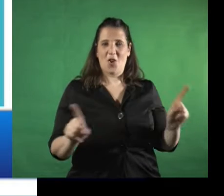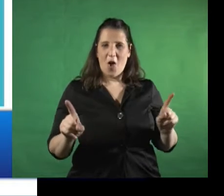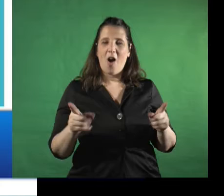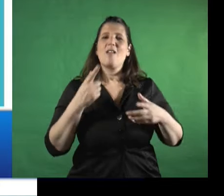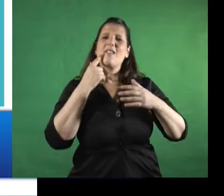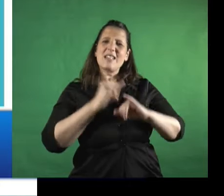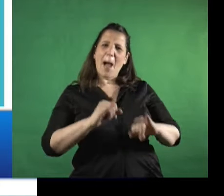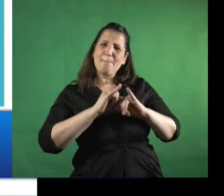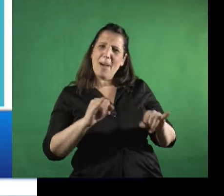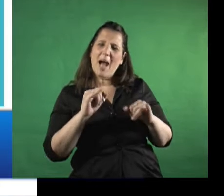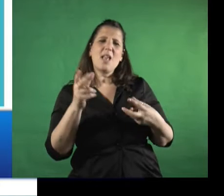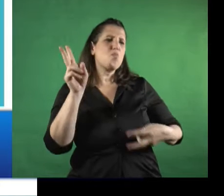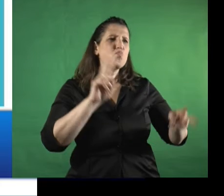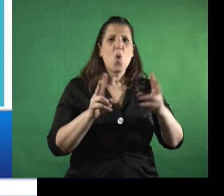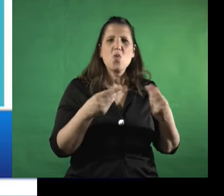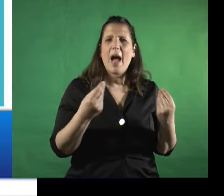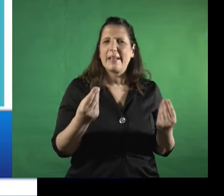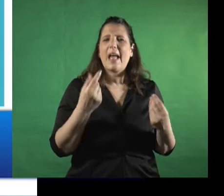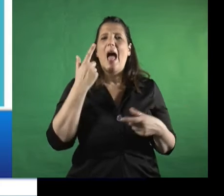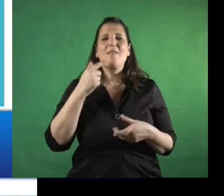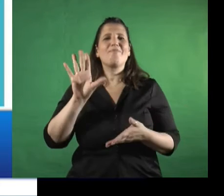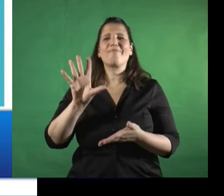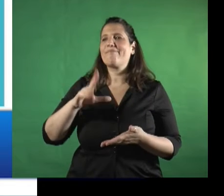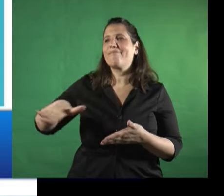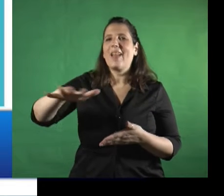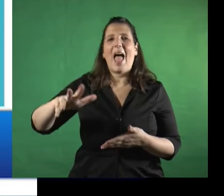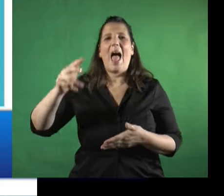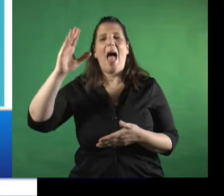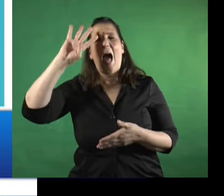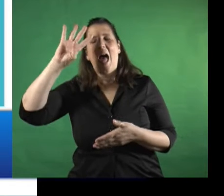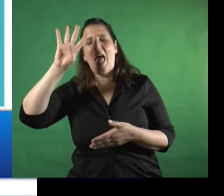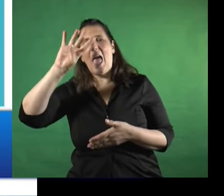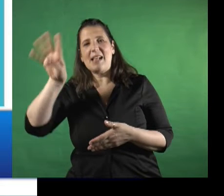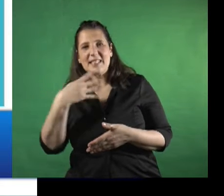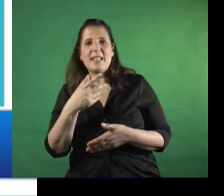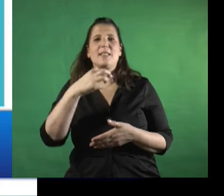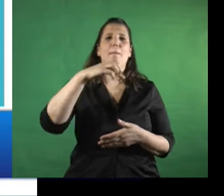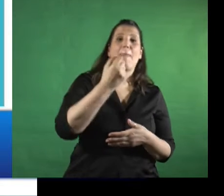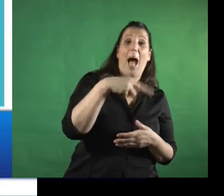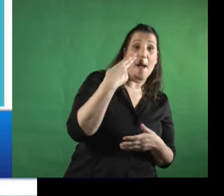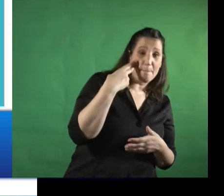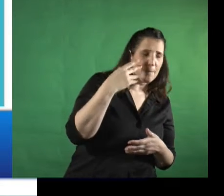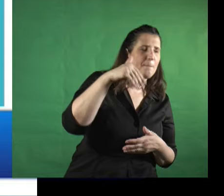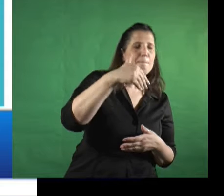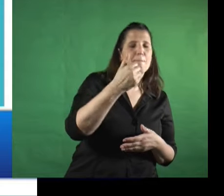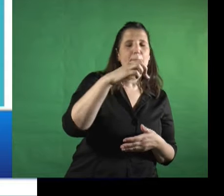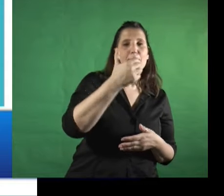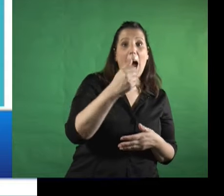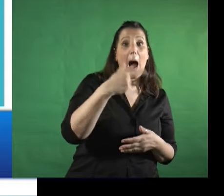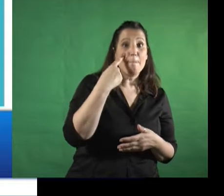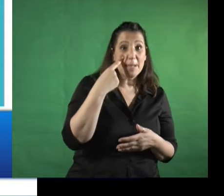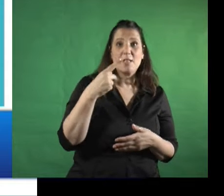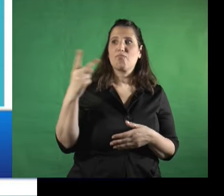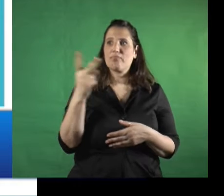Discriminación al Operativo Territorial de ANSES y PAMI junto a nuestro organismo. Estuvimos acompañando,